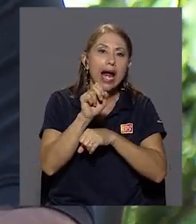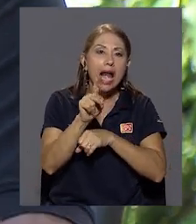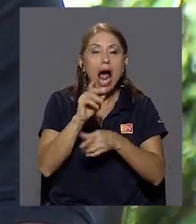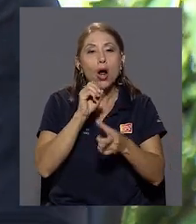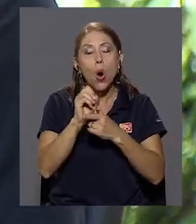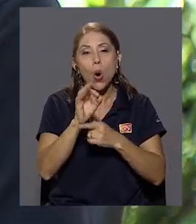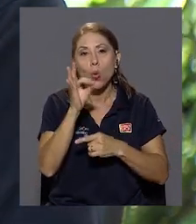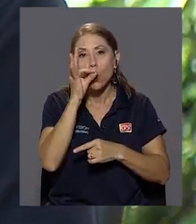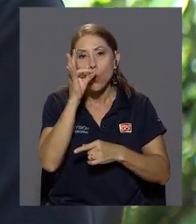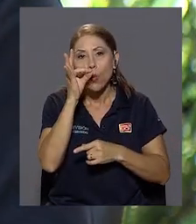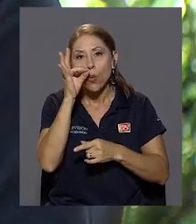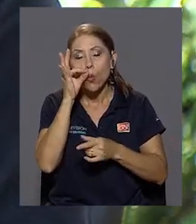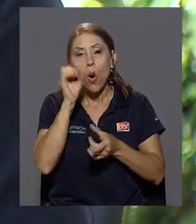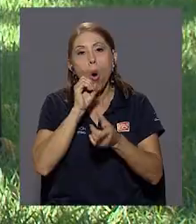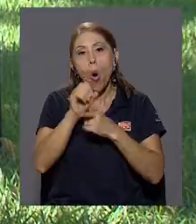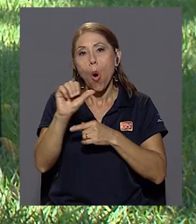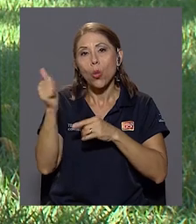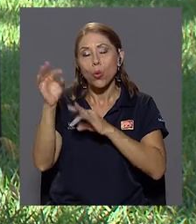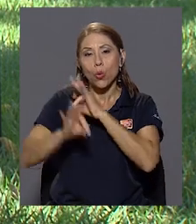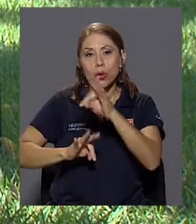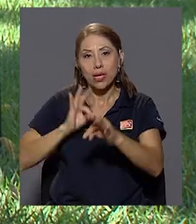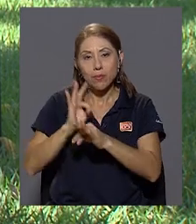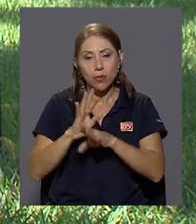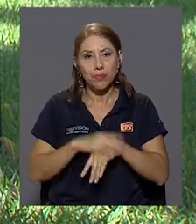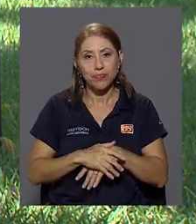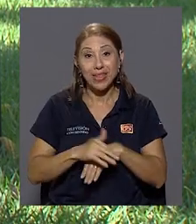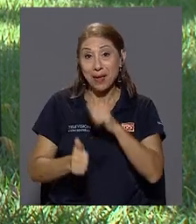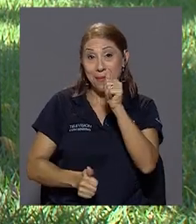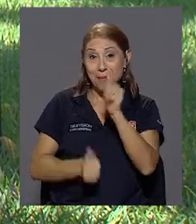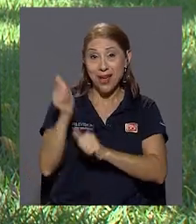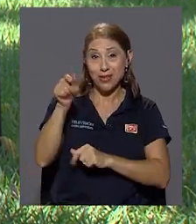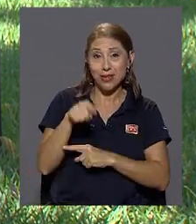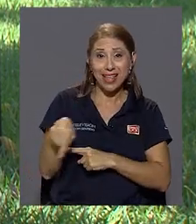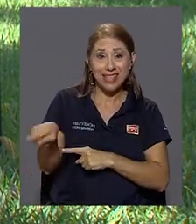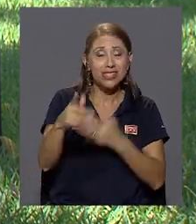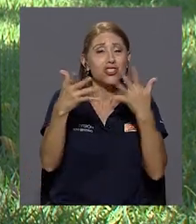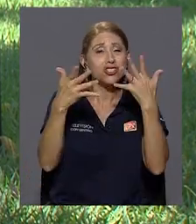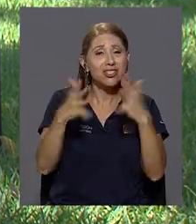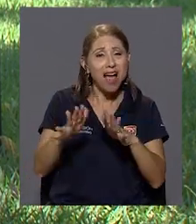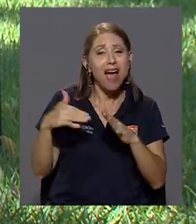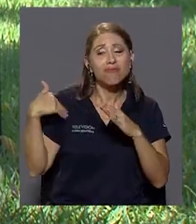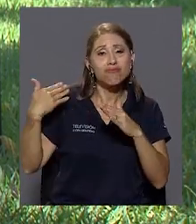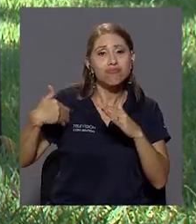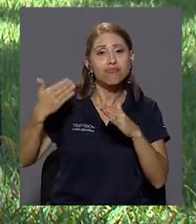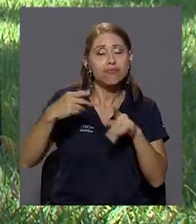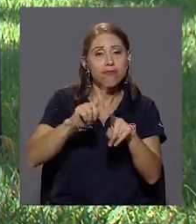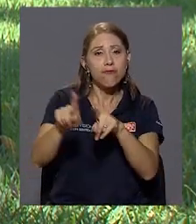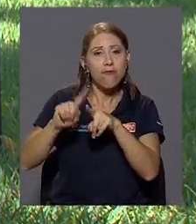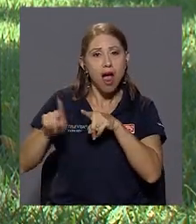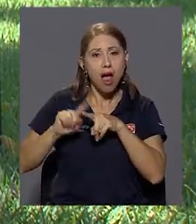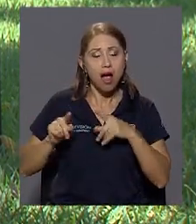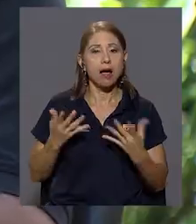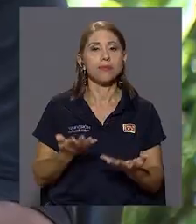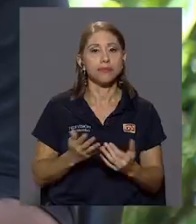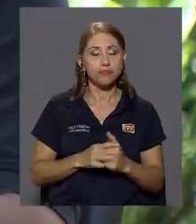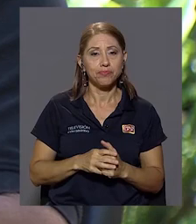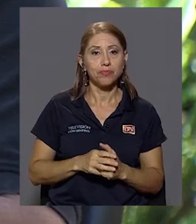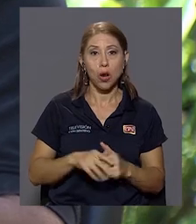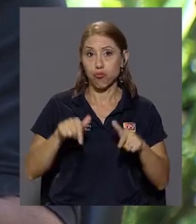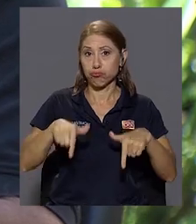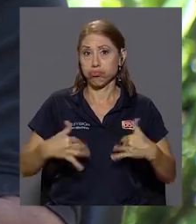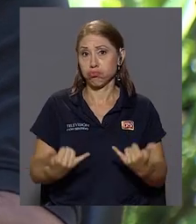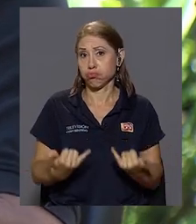marihuana u otro tipo de sustancias. Por decirlo así, la mayoría ya ha pasado por varias de ellas, en realidad. Entonces,